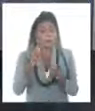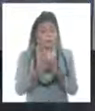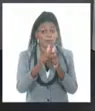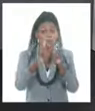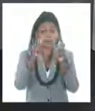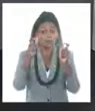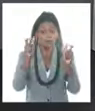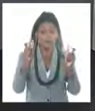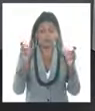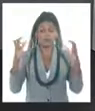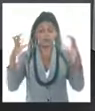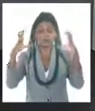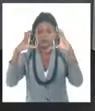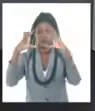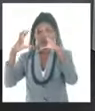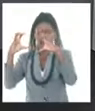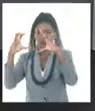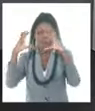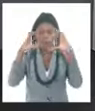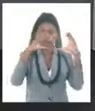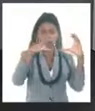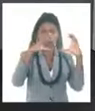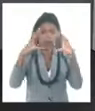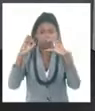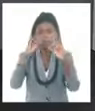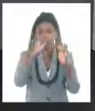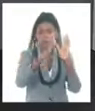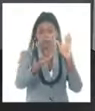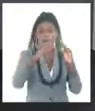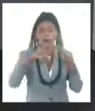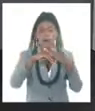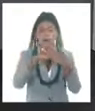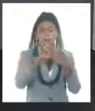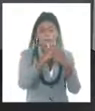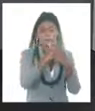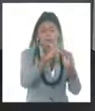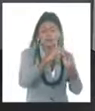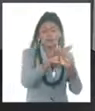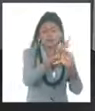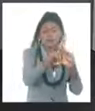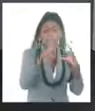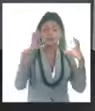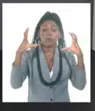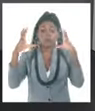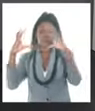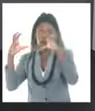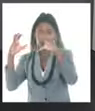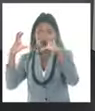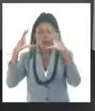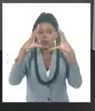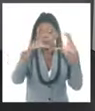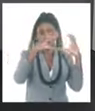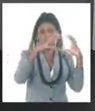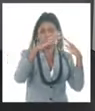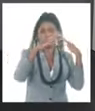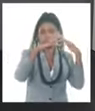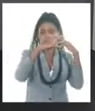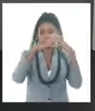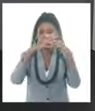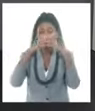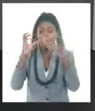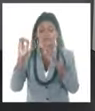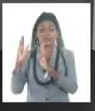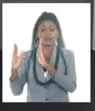de la nubosidad tendremos para la parte occidental. Estará amaneciendo con cielos parcialmente nublados y en el oriente estará